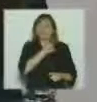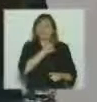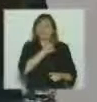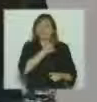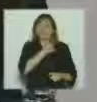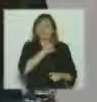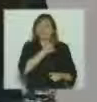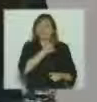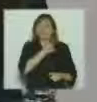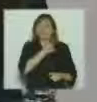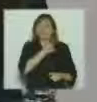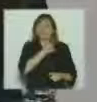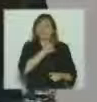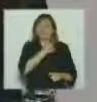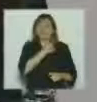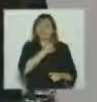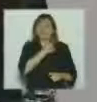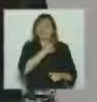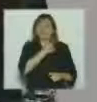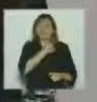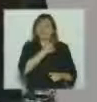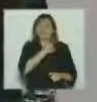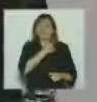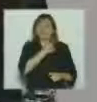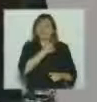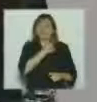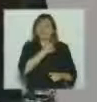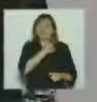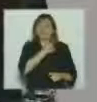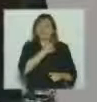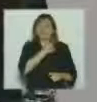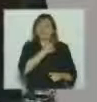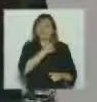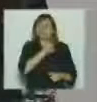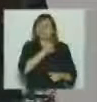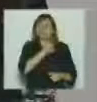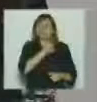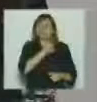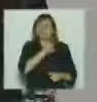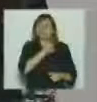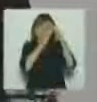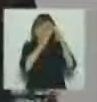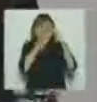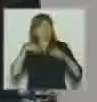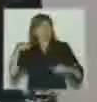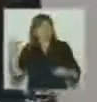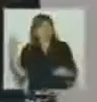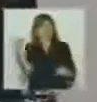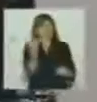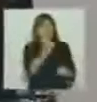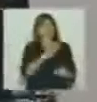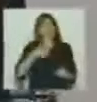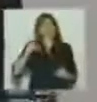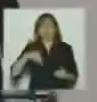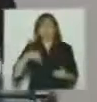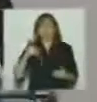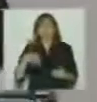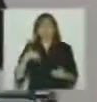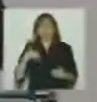abierta digital. Tecnología de punta para todos los argentinos.